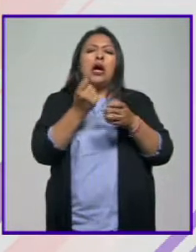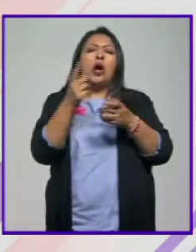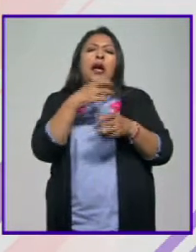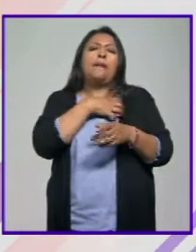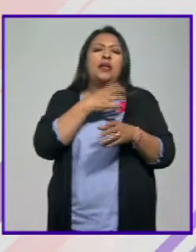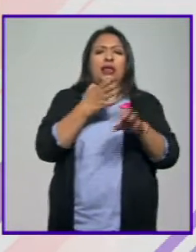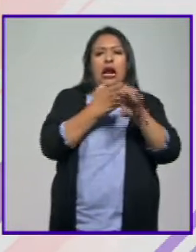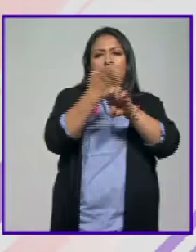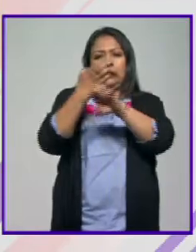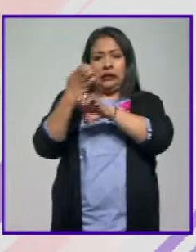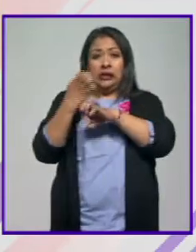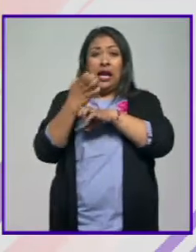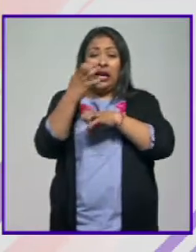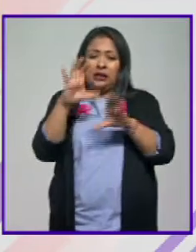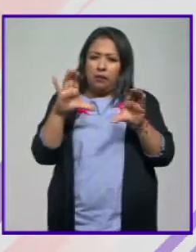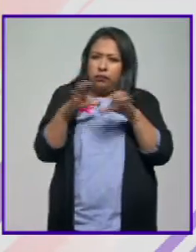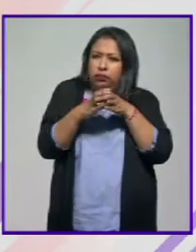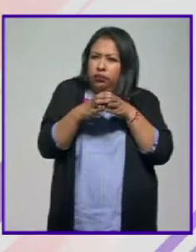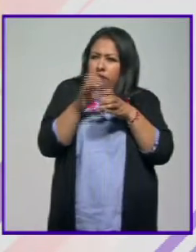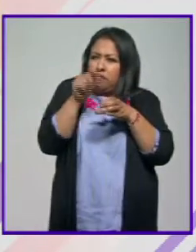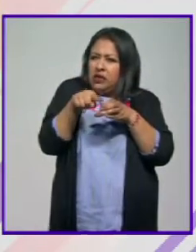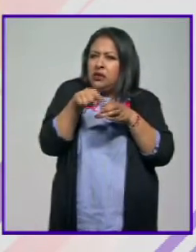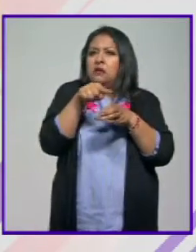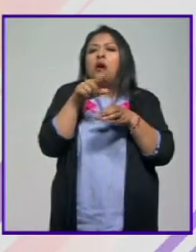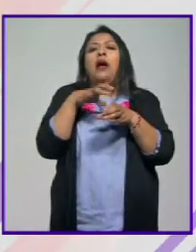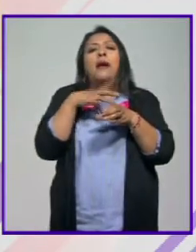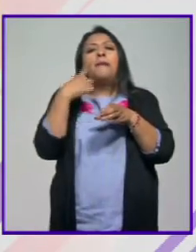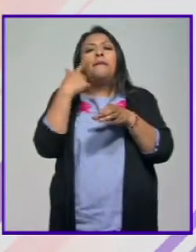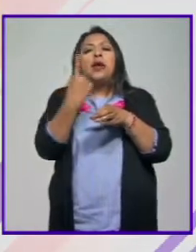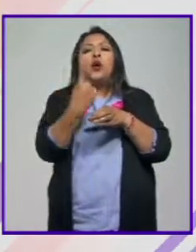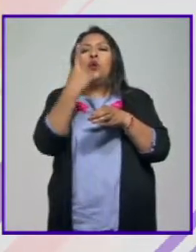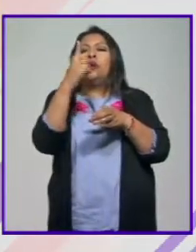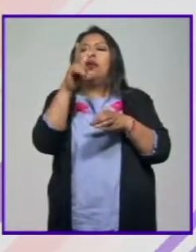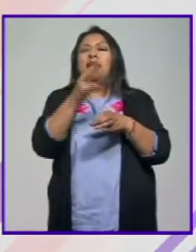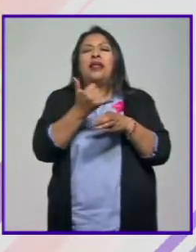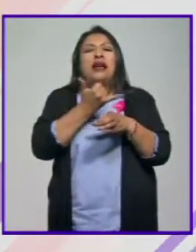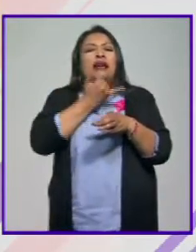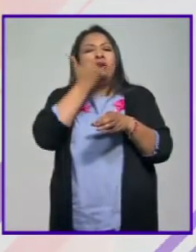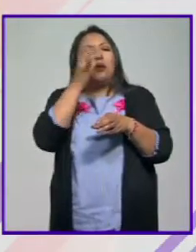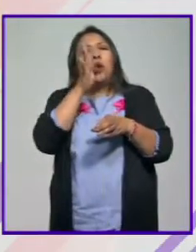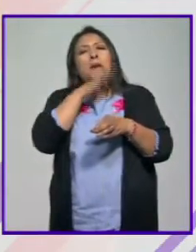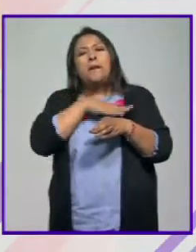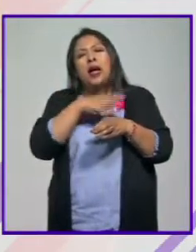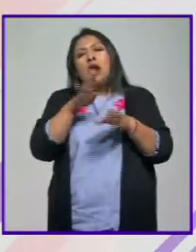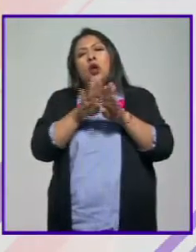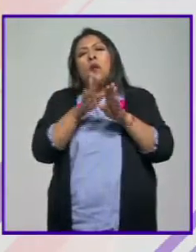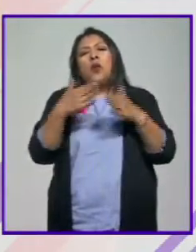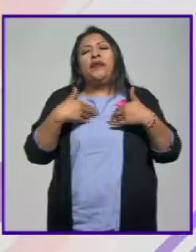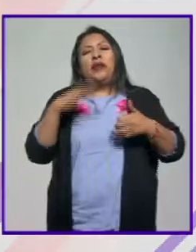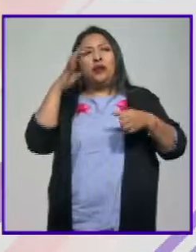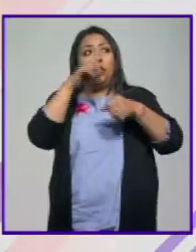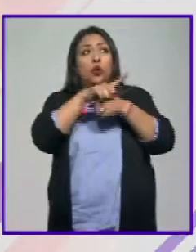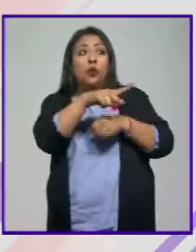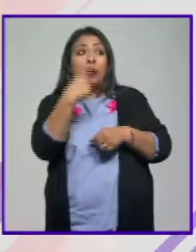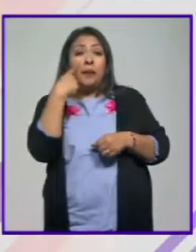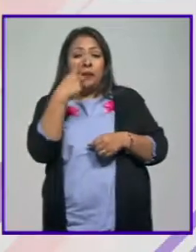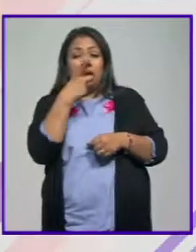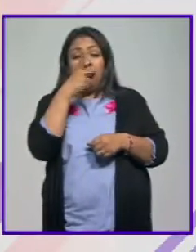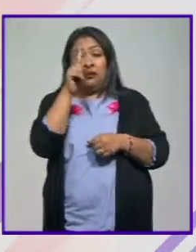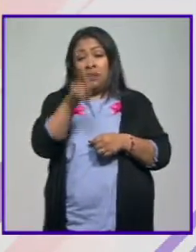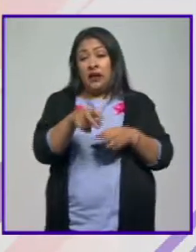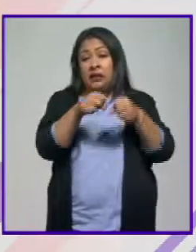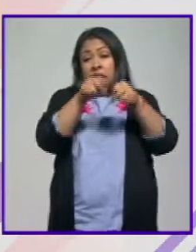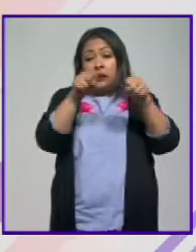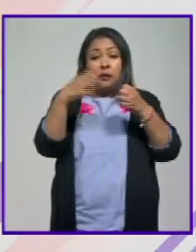Esta centralización evidencia una forma unívoca de entender la cultura. En su participación, Roberto Frías aseguró que el sistema de